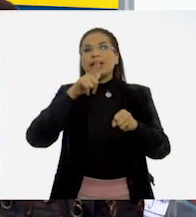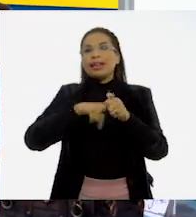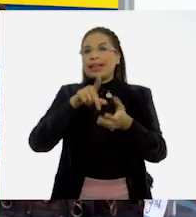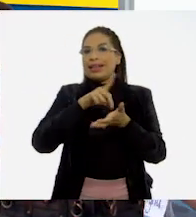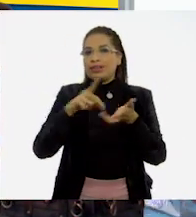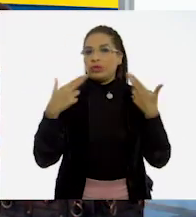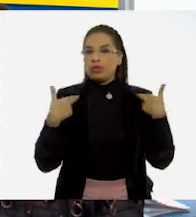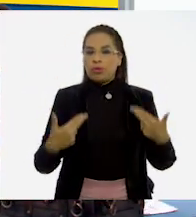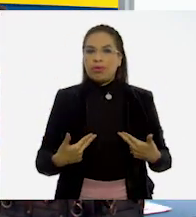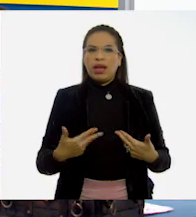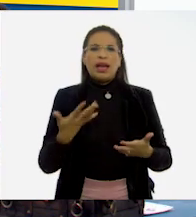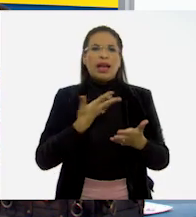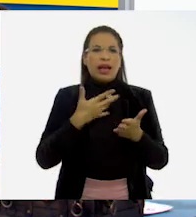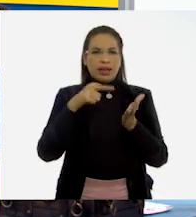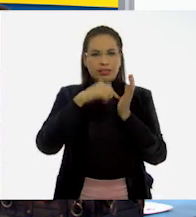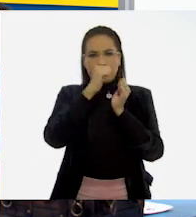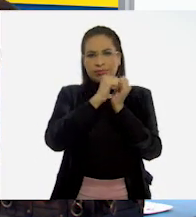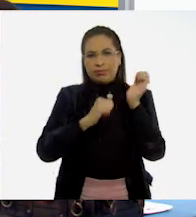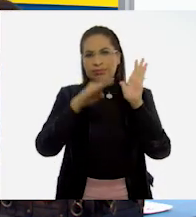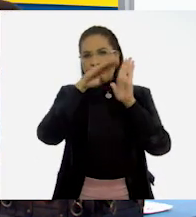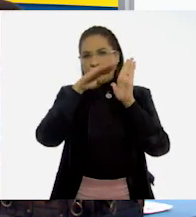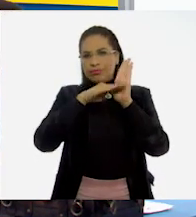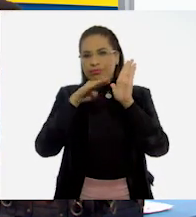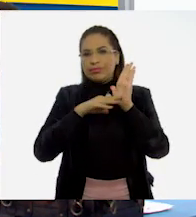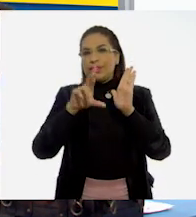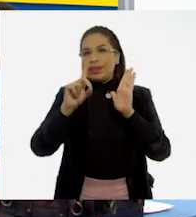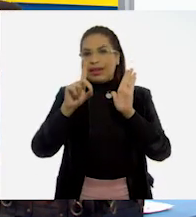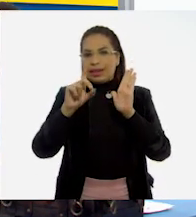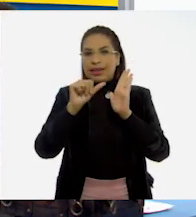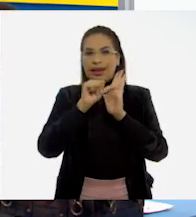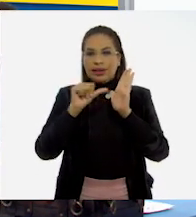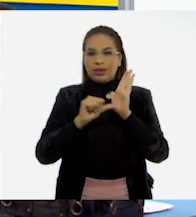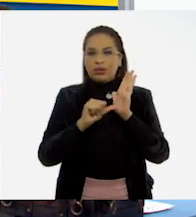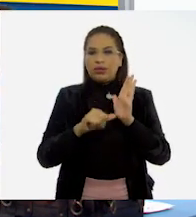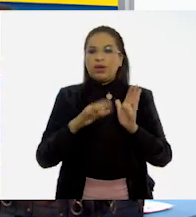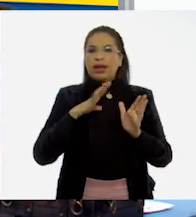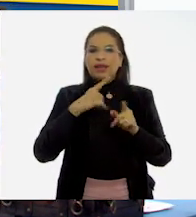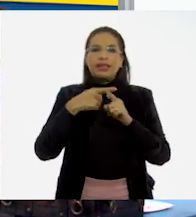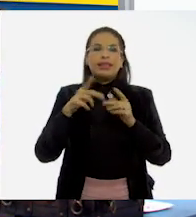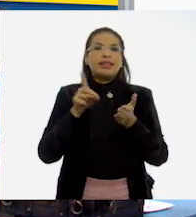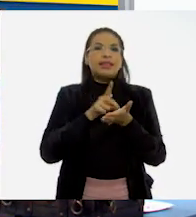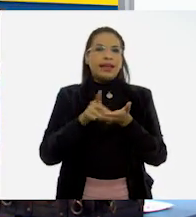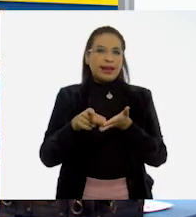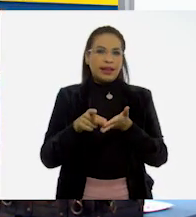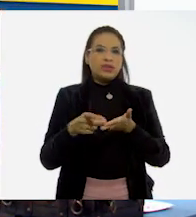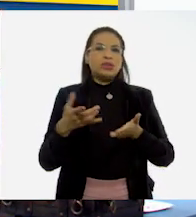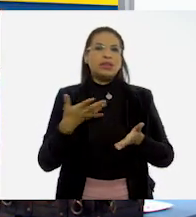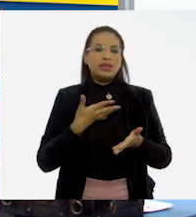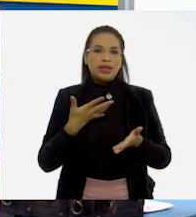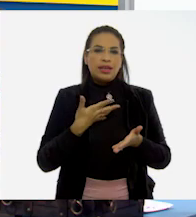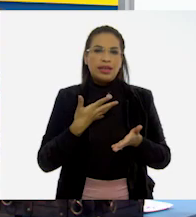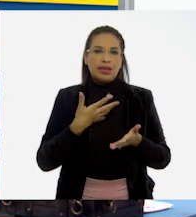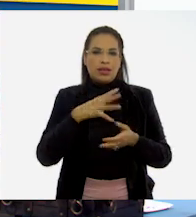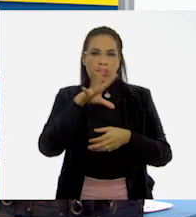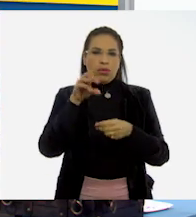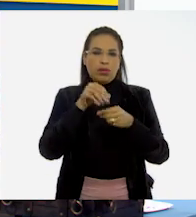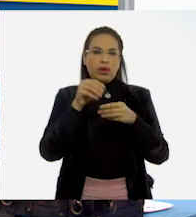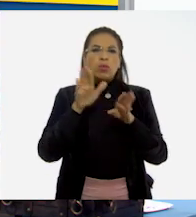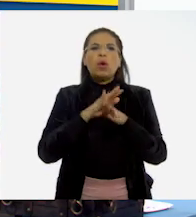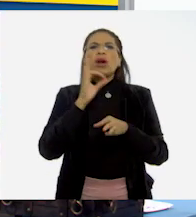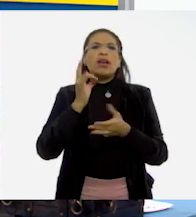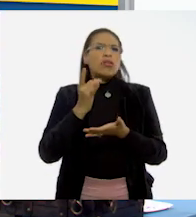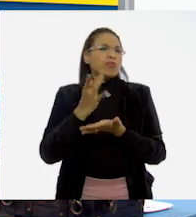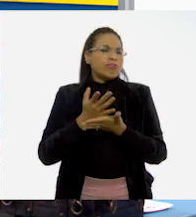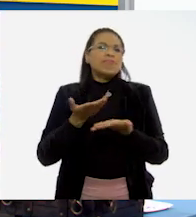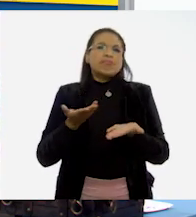Humanos, que contiene 30 artículos, si no me equivoco, donde se citan los derechos que tienen al alcance por el simple